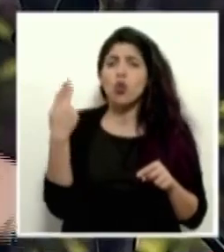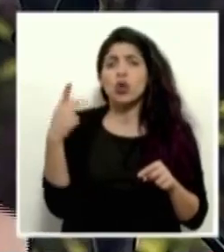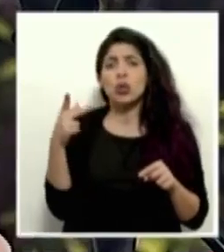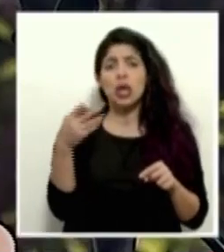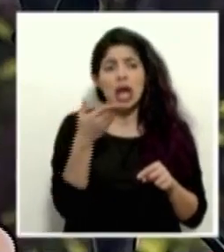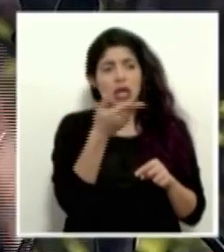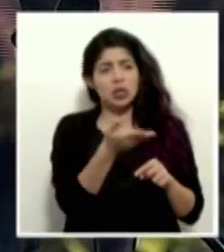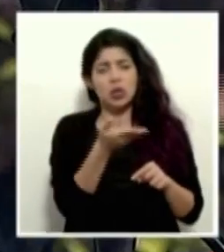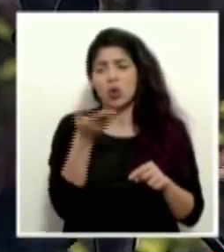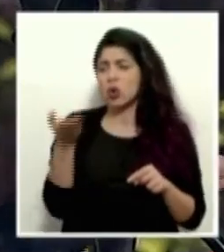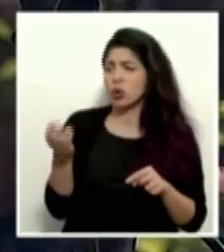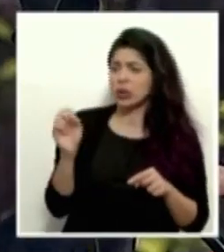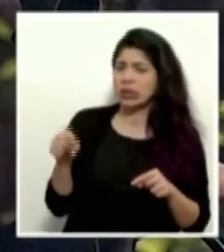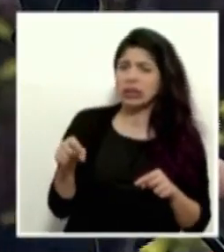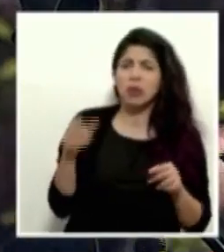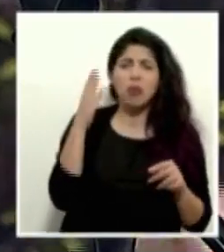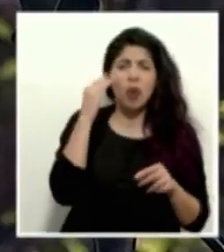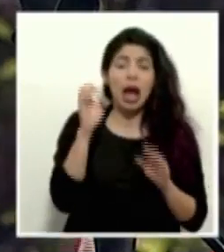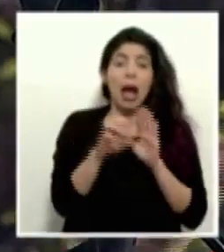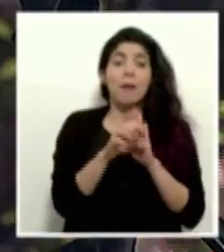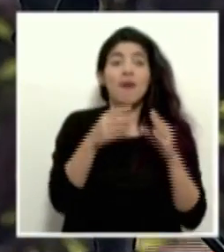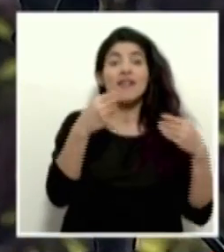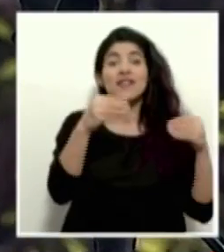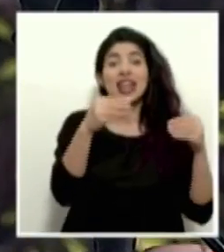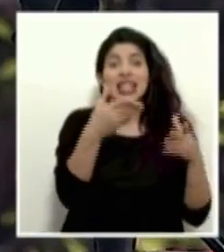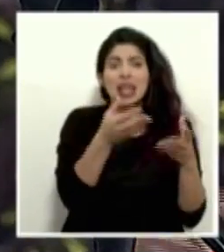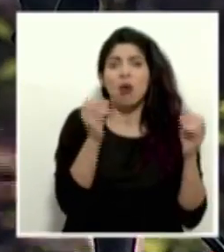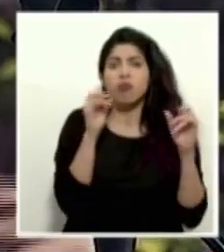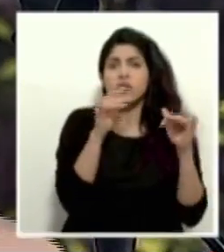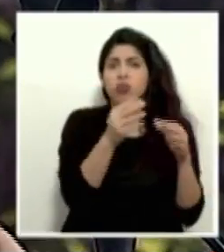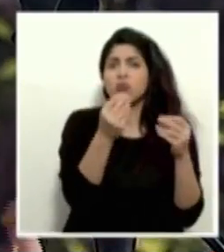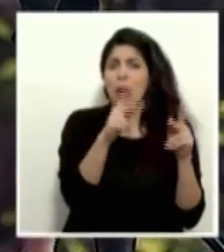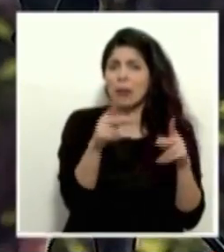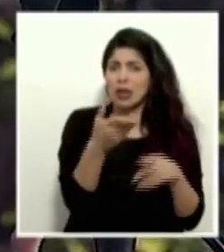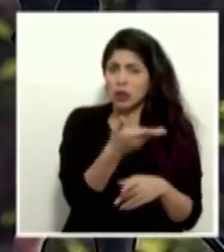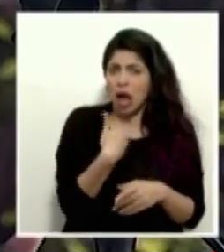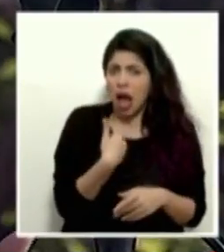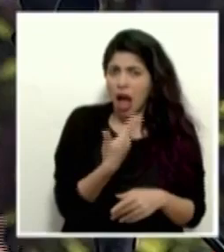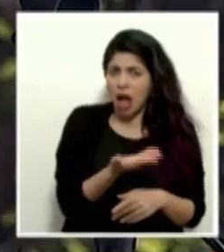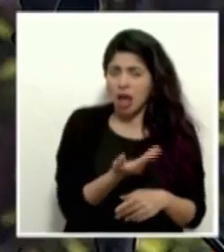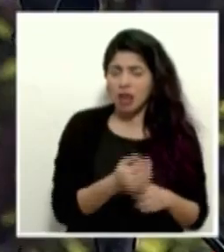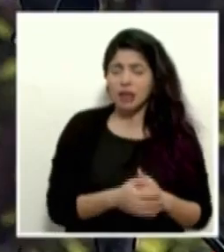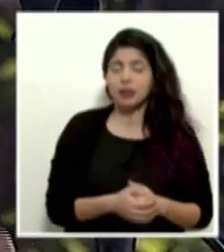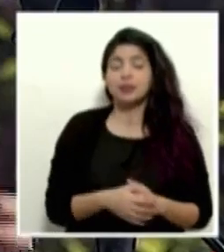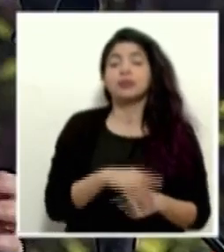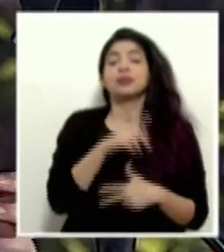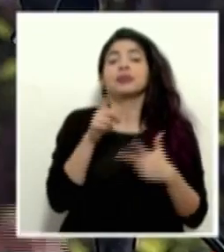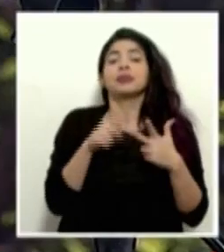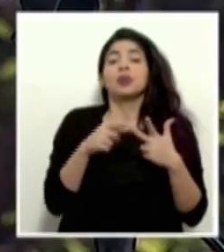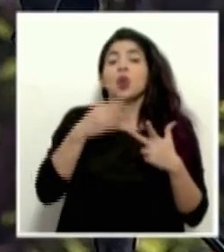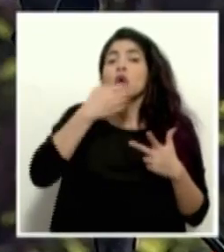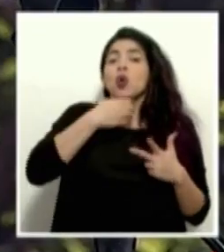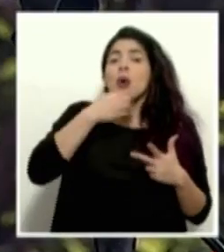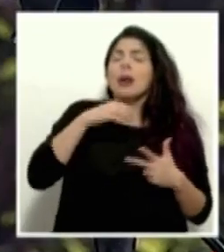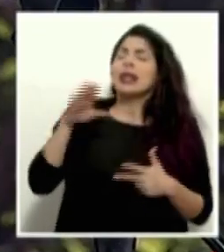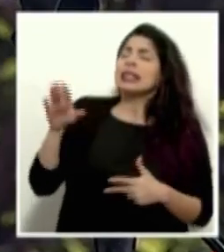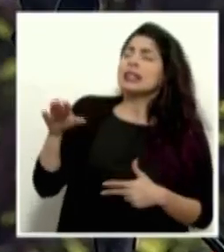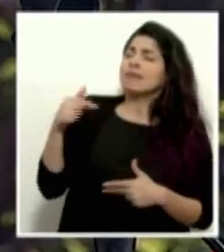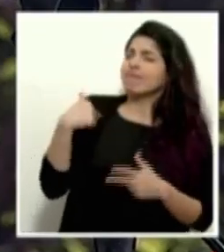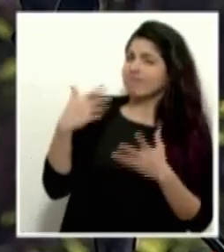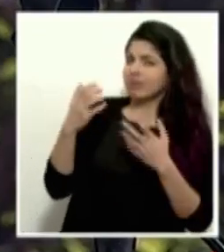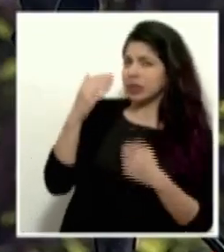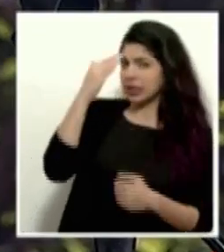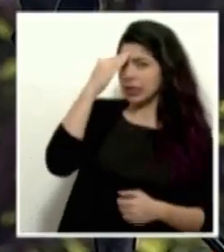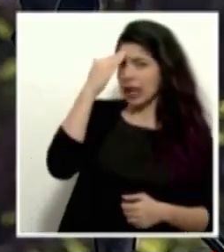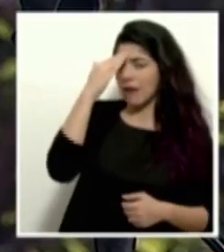riesgo en uno y en otro sí? Si al final, por ejemplo, en las ferreterías hay aglomeraciones. Y finalmente, Don Román, Don Román, lo que yo